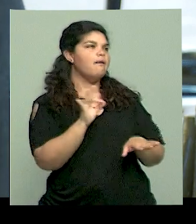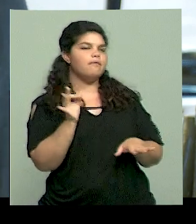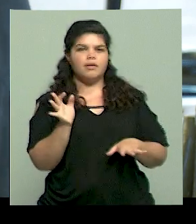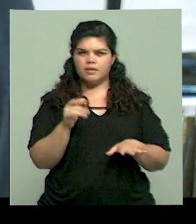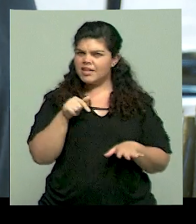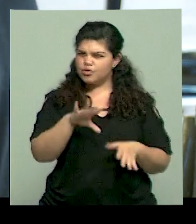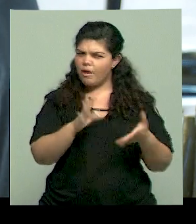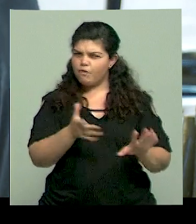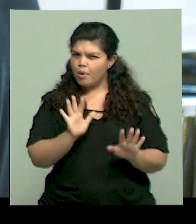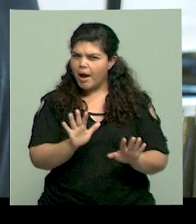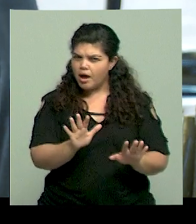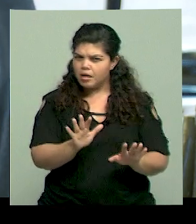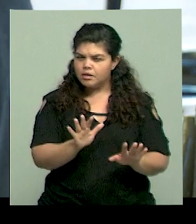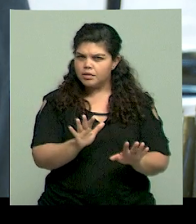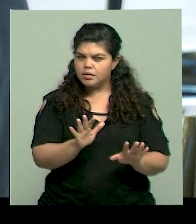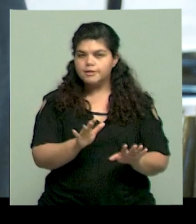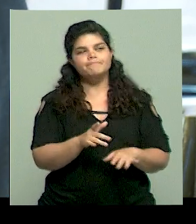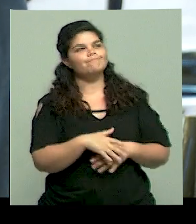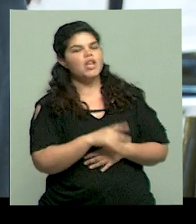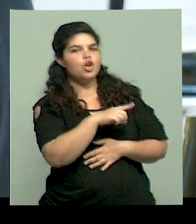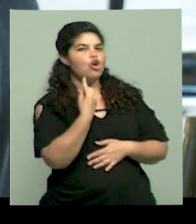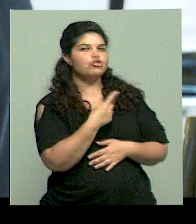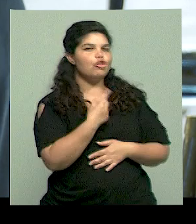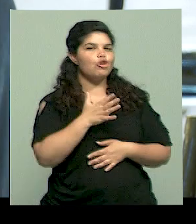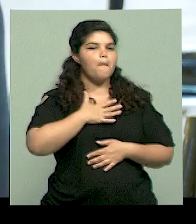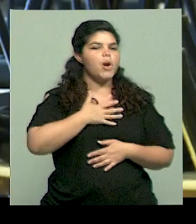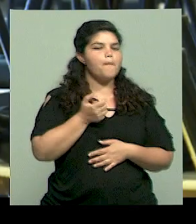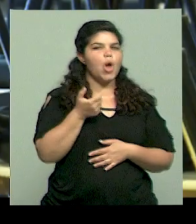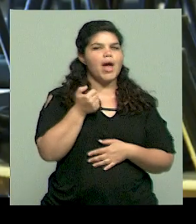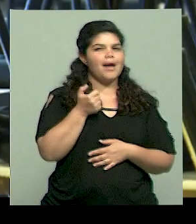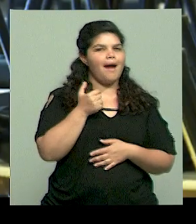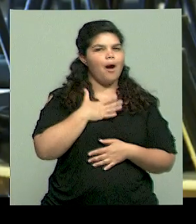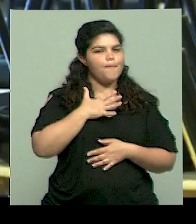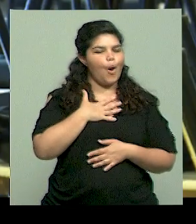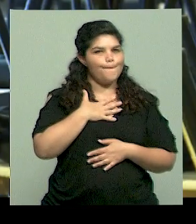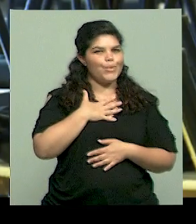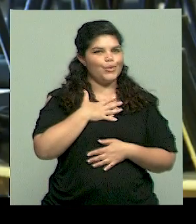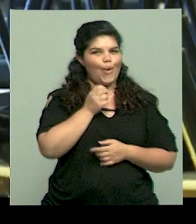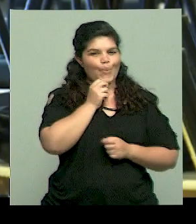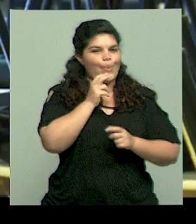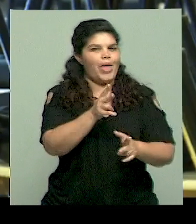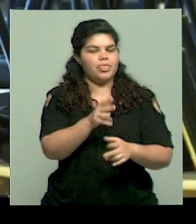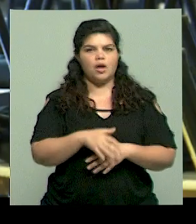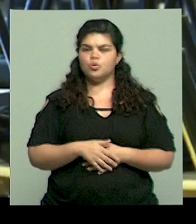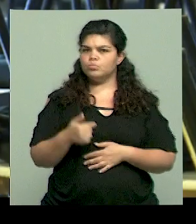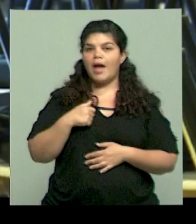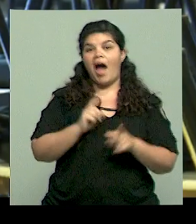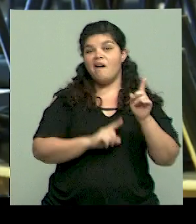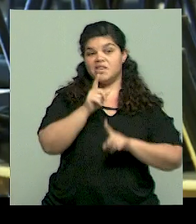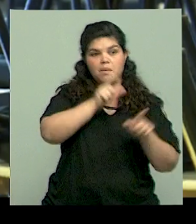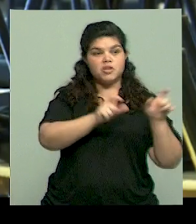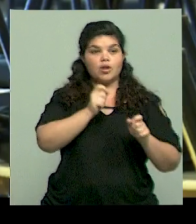¿Esto? Somos de autoengañarnos. A ver, ¿cómo es eso? No, yo como muy bien.